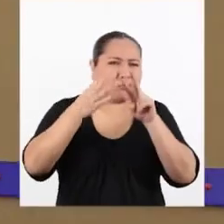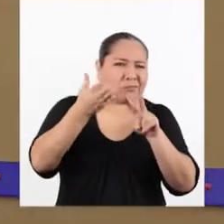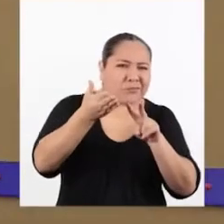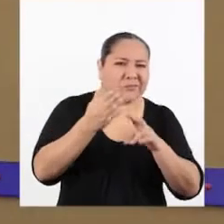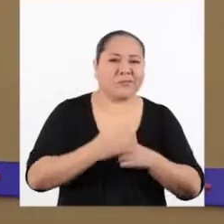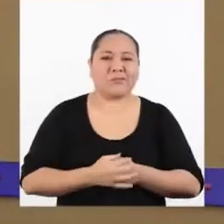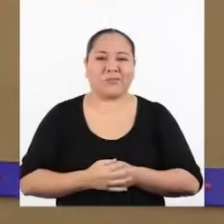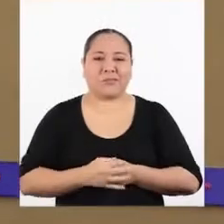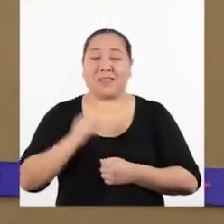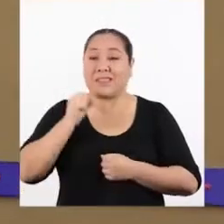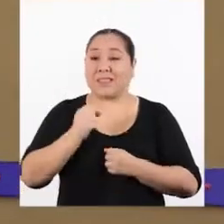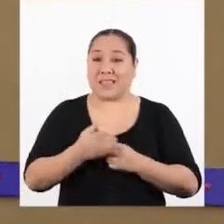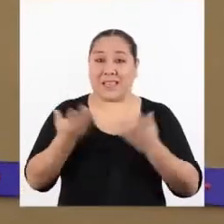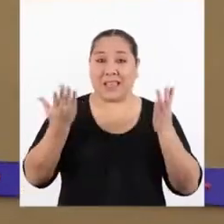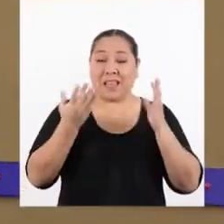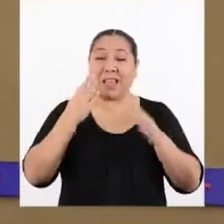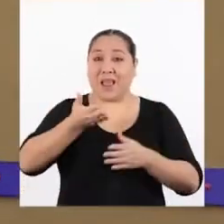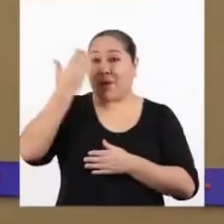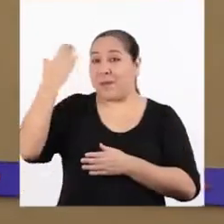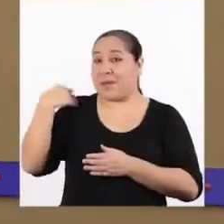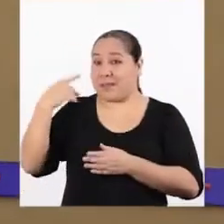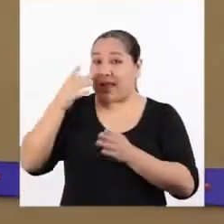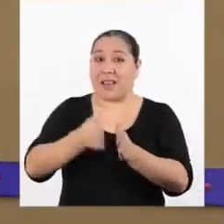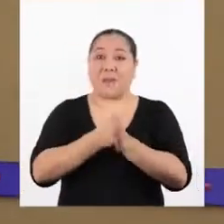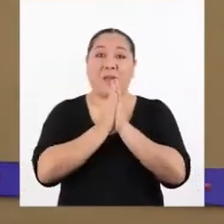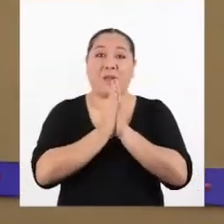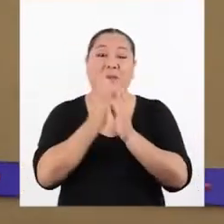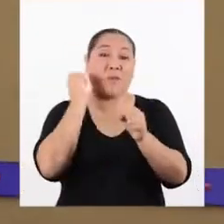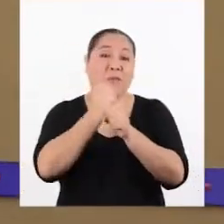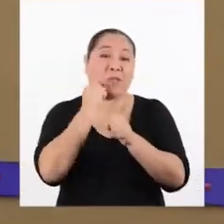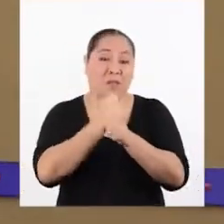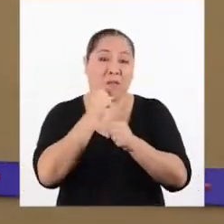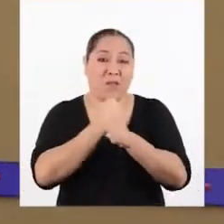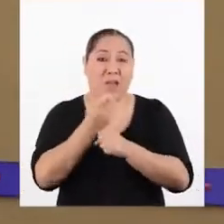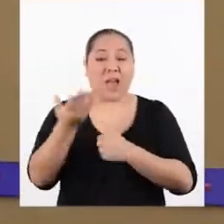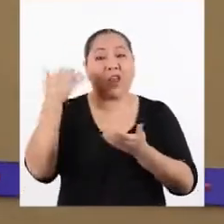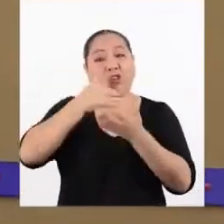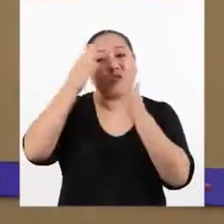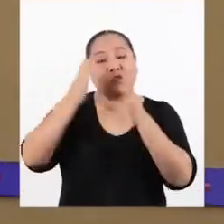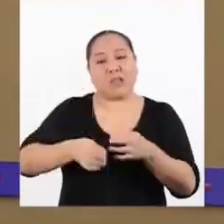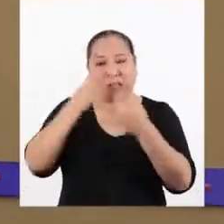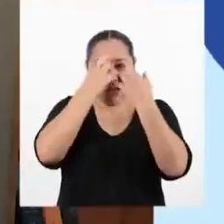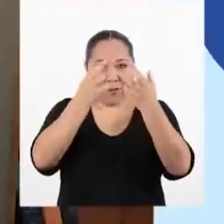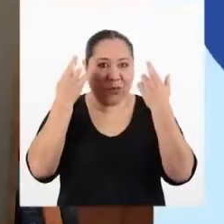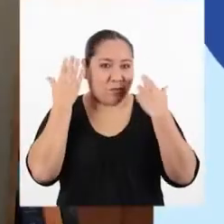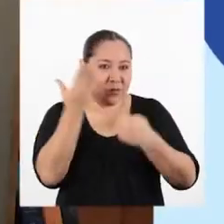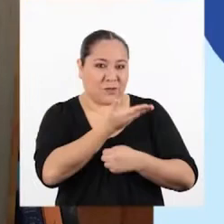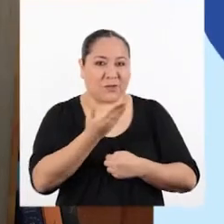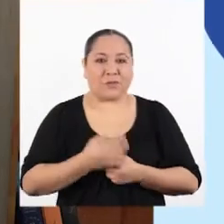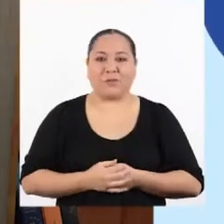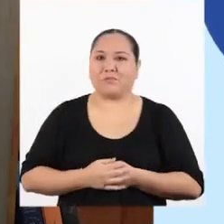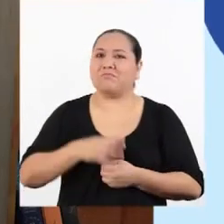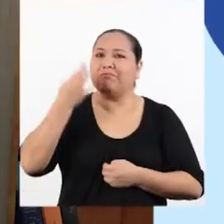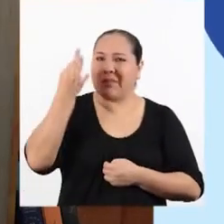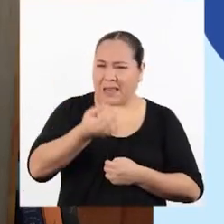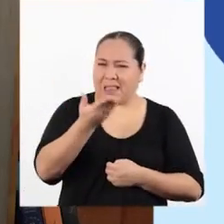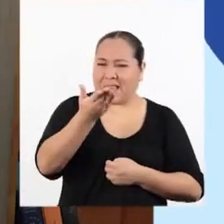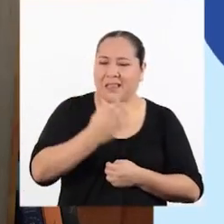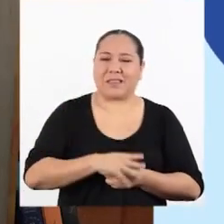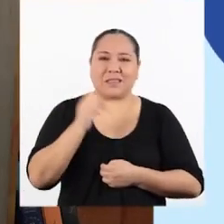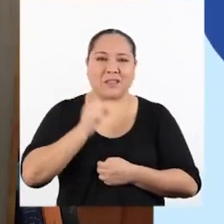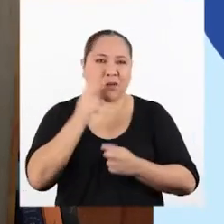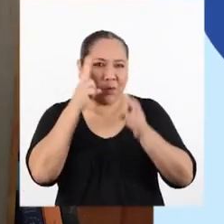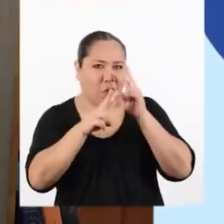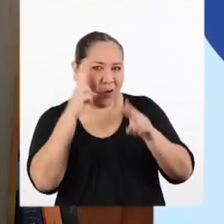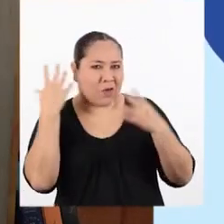Es la maqueta que la vez pasada les pedimos hacer a las y los estudiantes de la promo. Muy cierto. Y